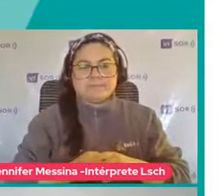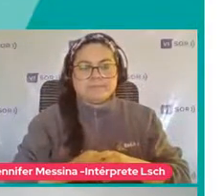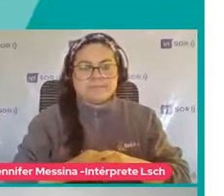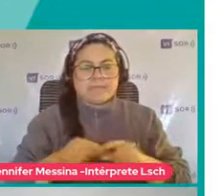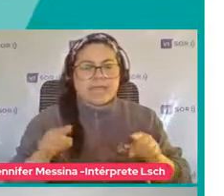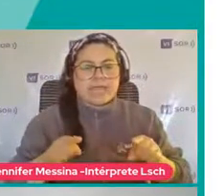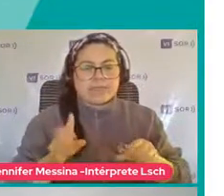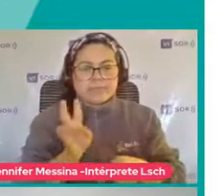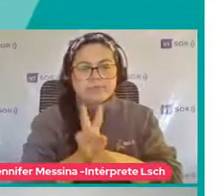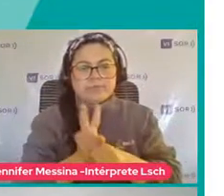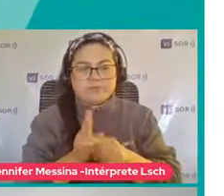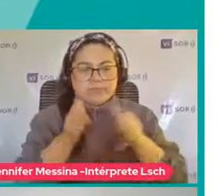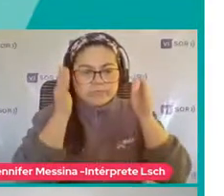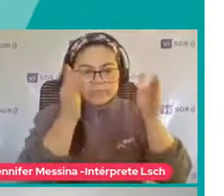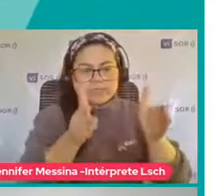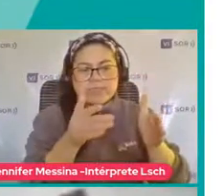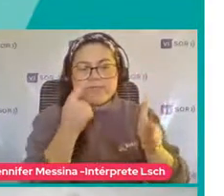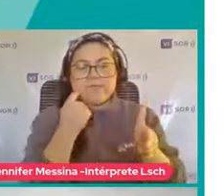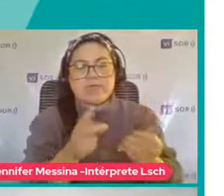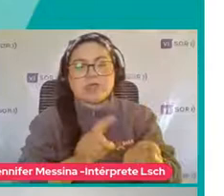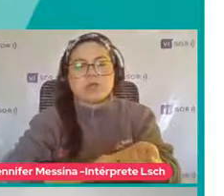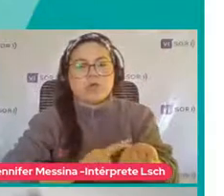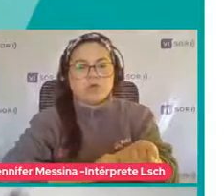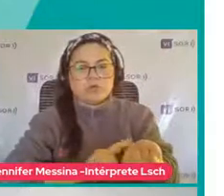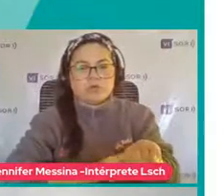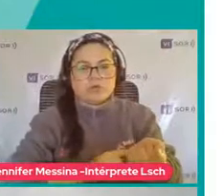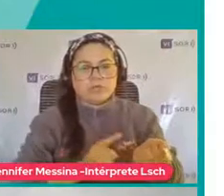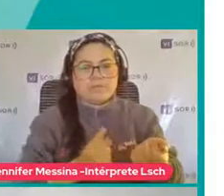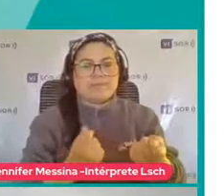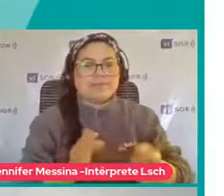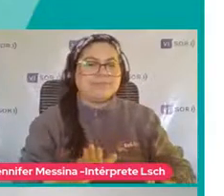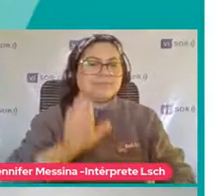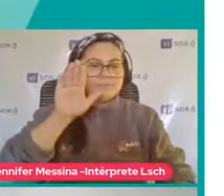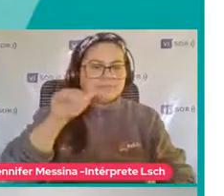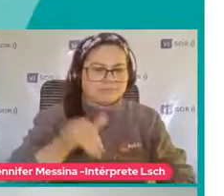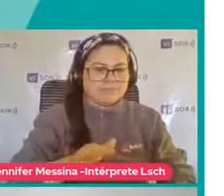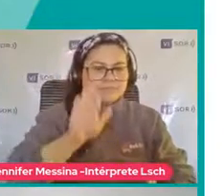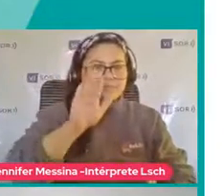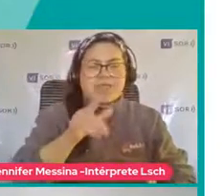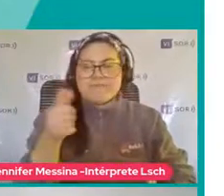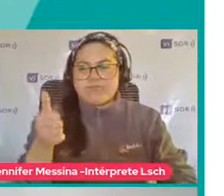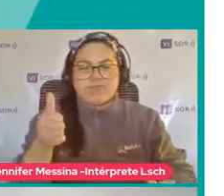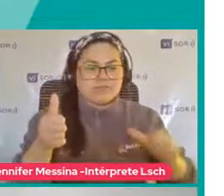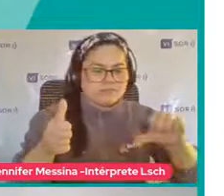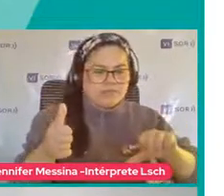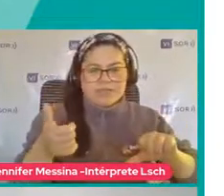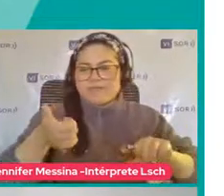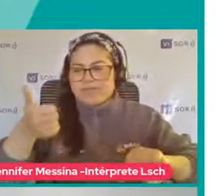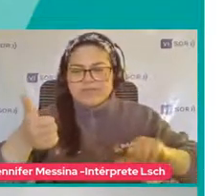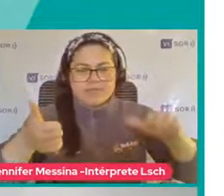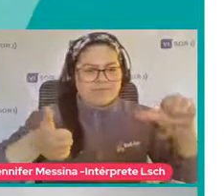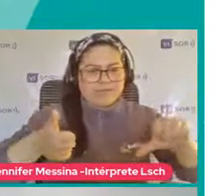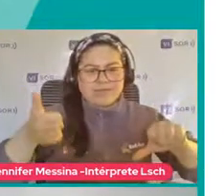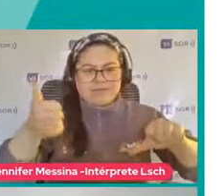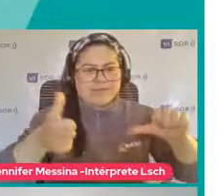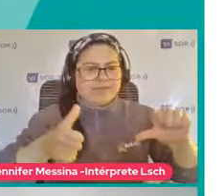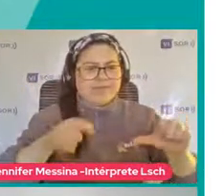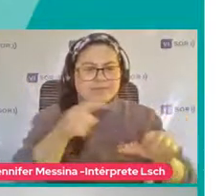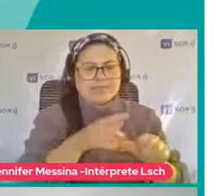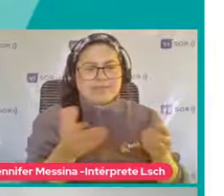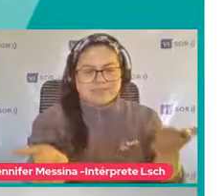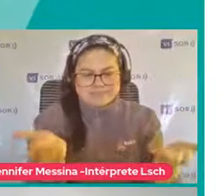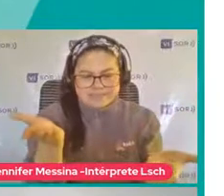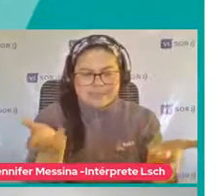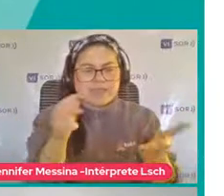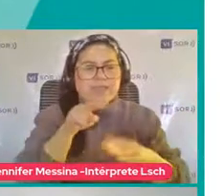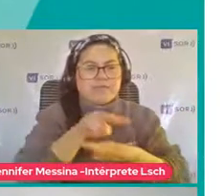Que nos pueden generar Estas conductas Que son tan Como dispares Por así decirlo Ya Entonces esto es típico De un diagnóstico Con espectro